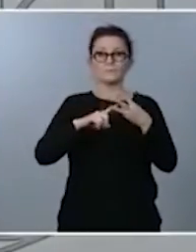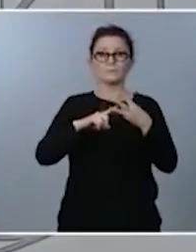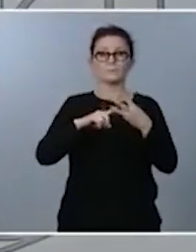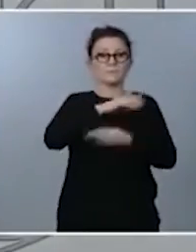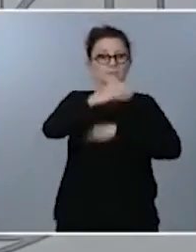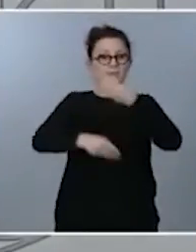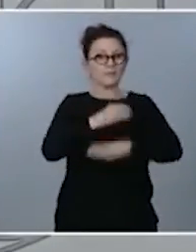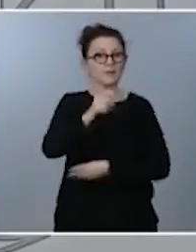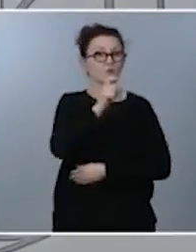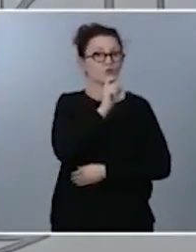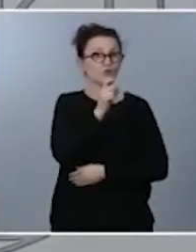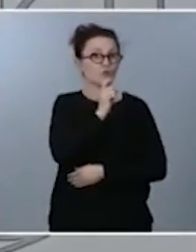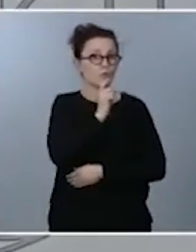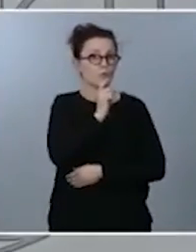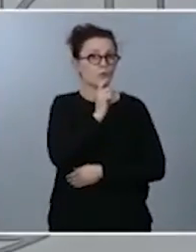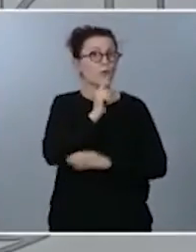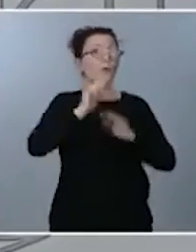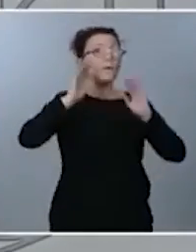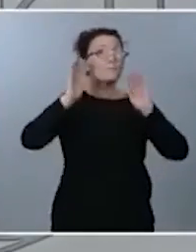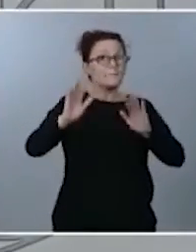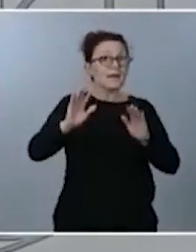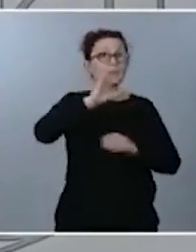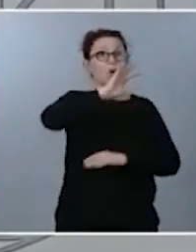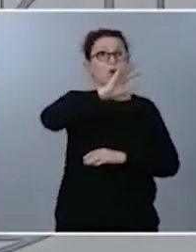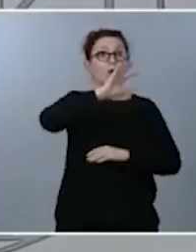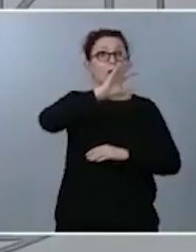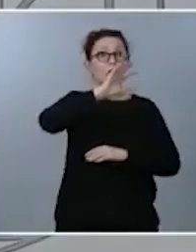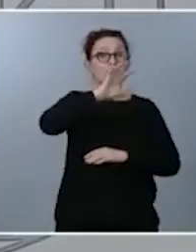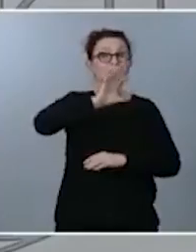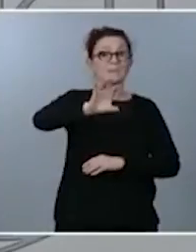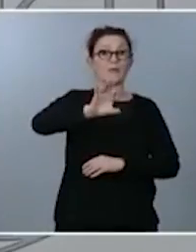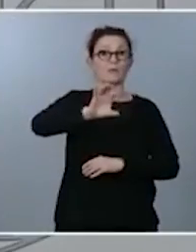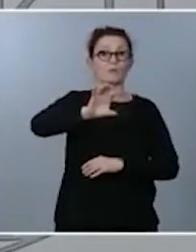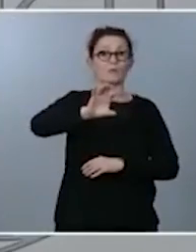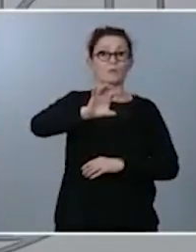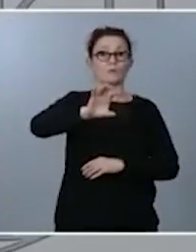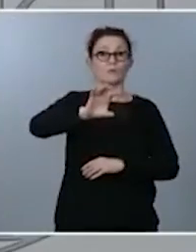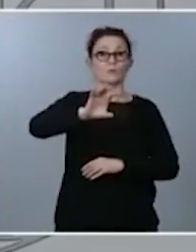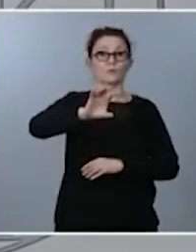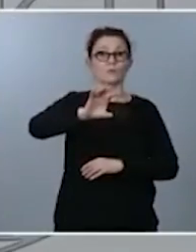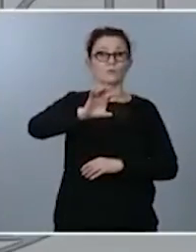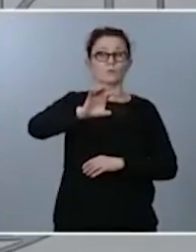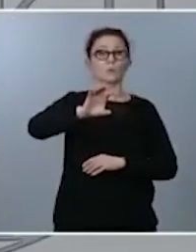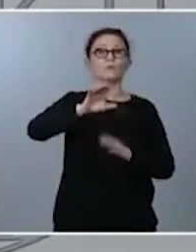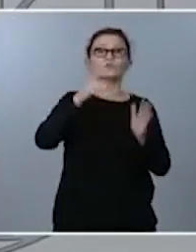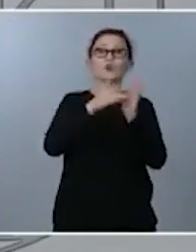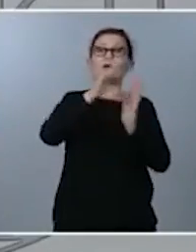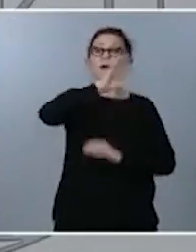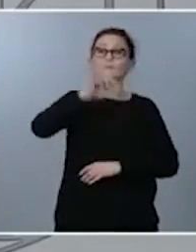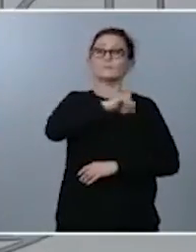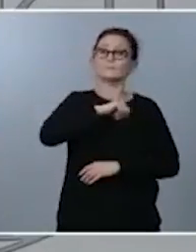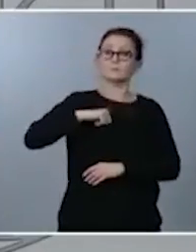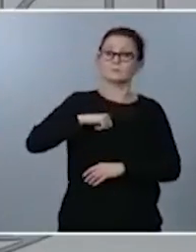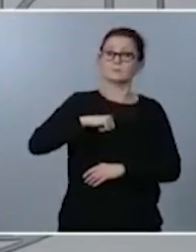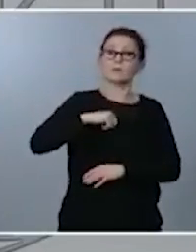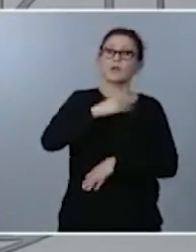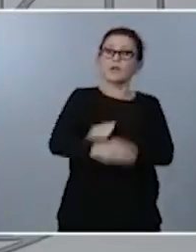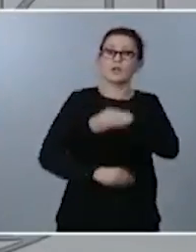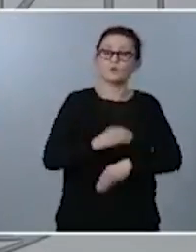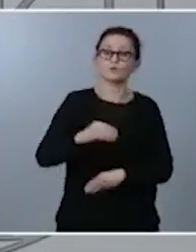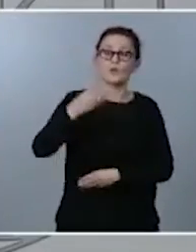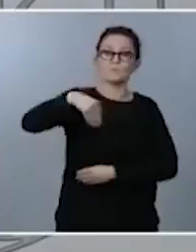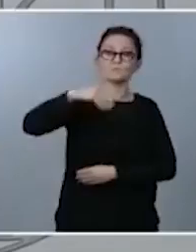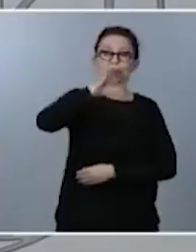luego en este estado es compuesto el uso de este decreto de alarma se hará por parte de los presidentes autonómicos y me decías Carlos